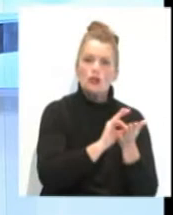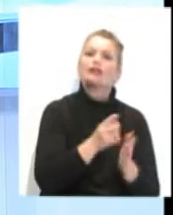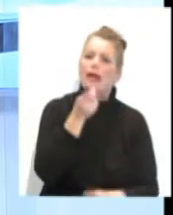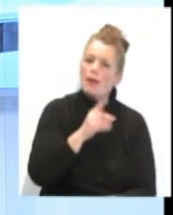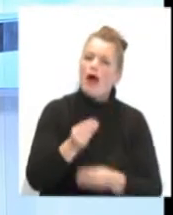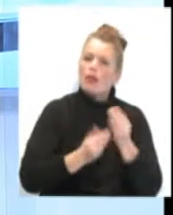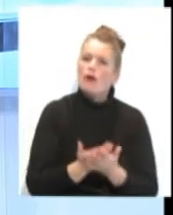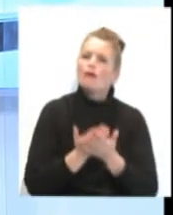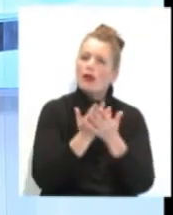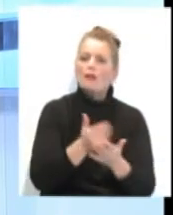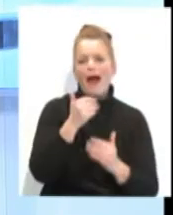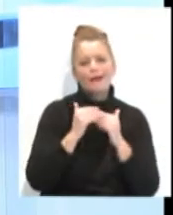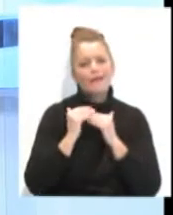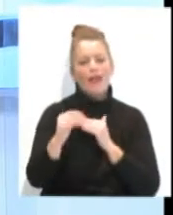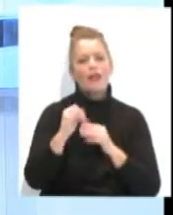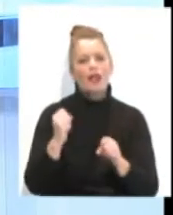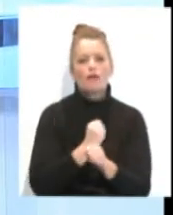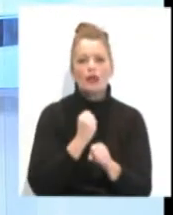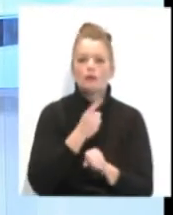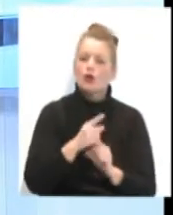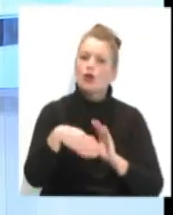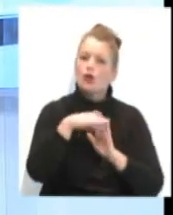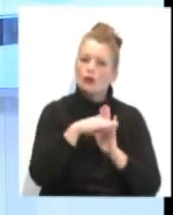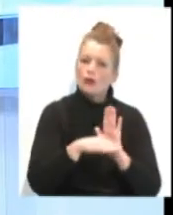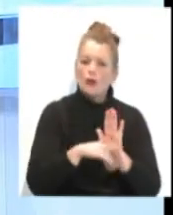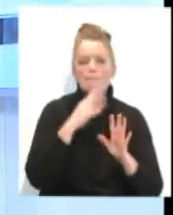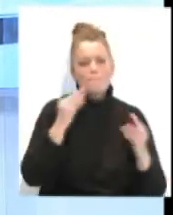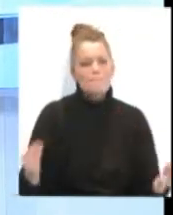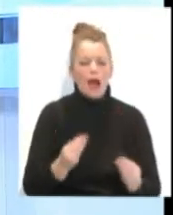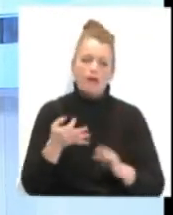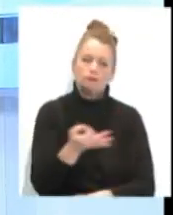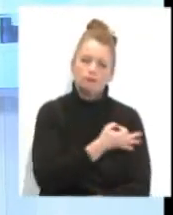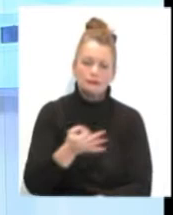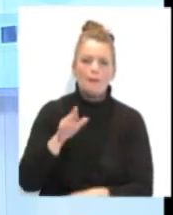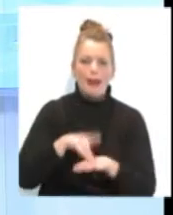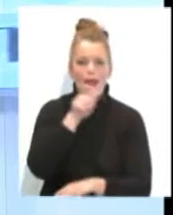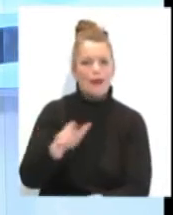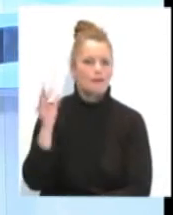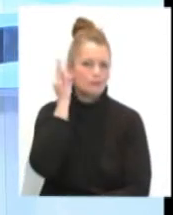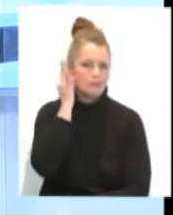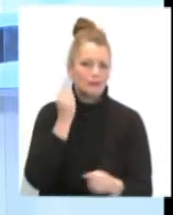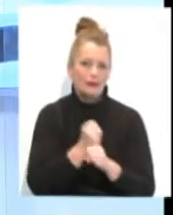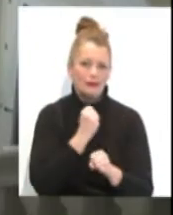se ofrece más estabilidad laboral y unas condiciones mucho más dignas a estas empleadas.